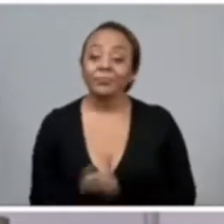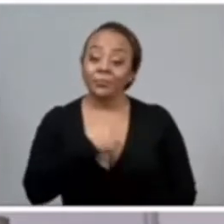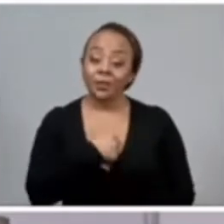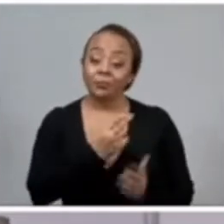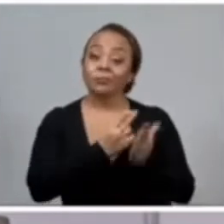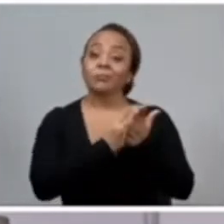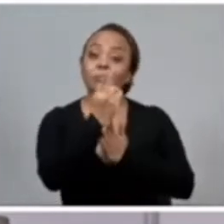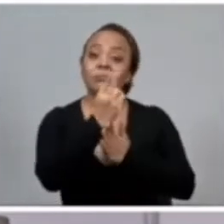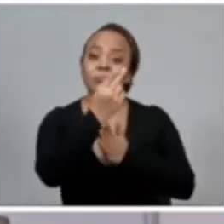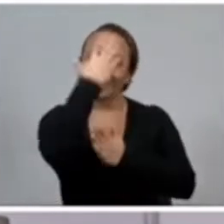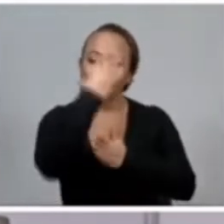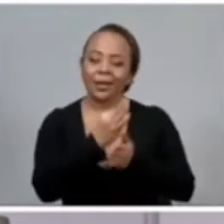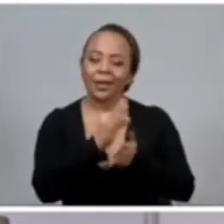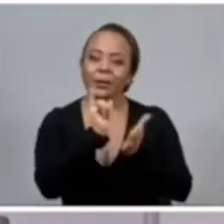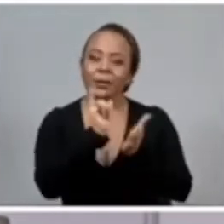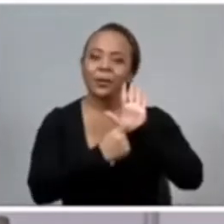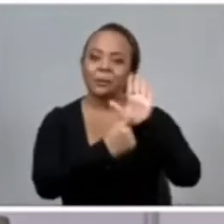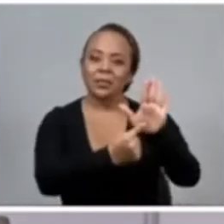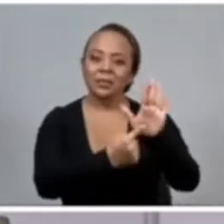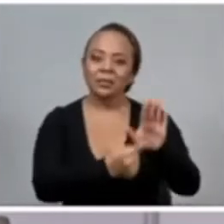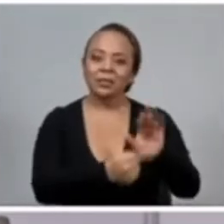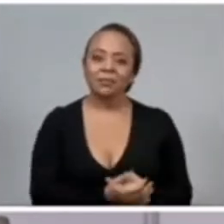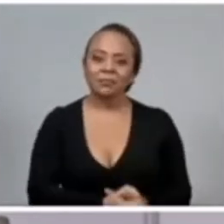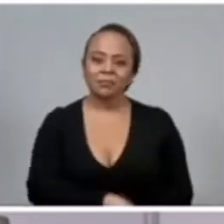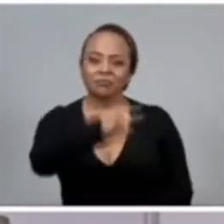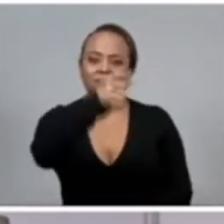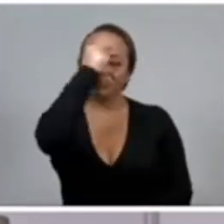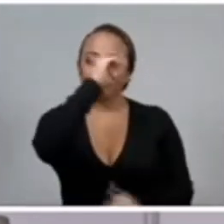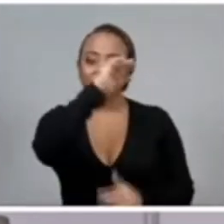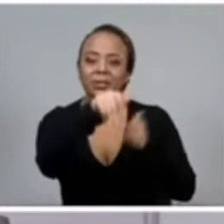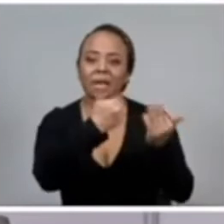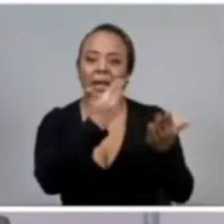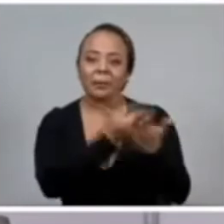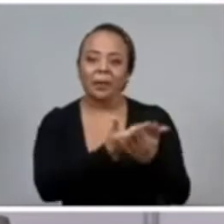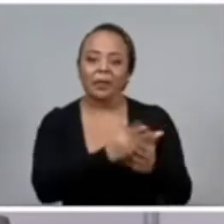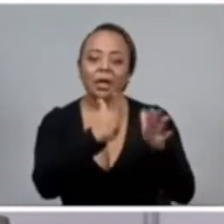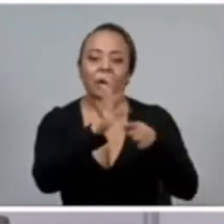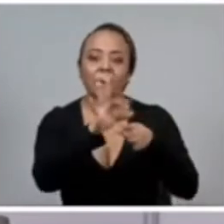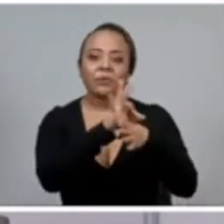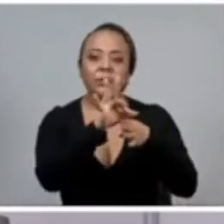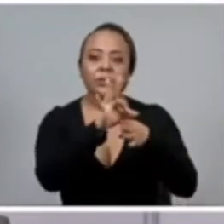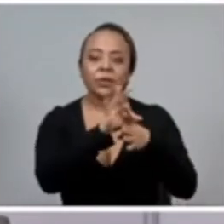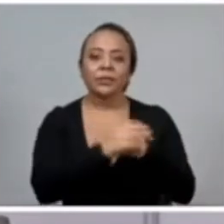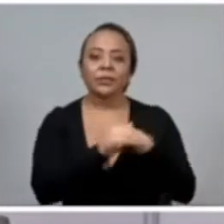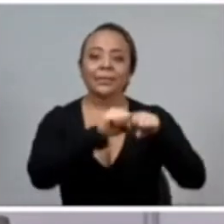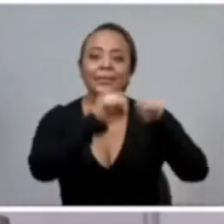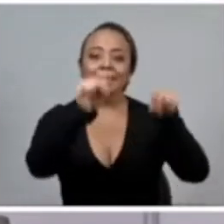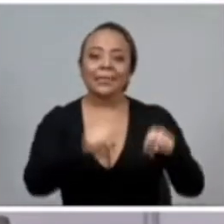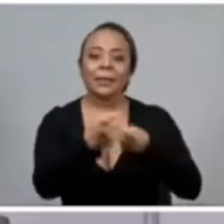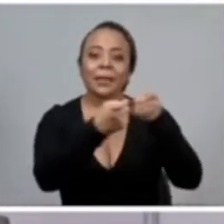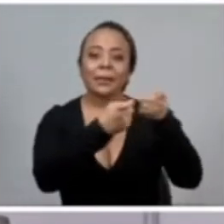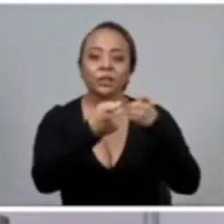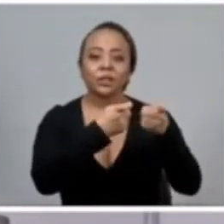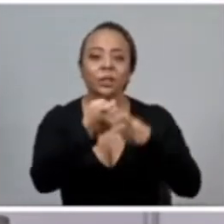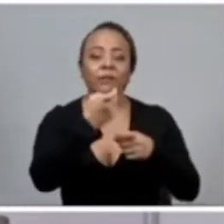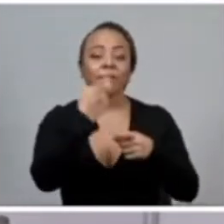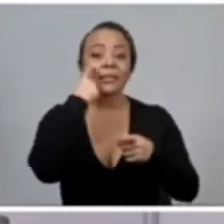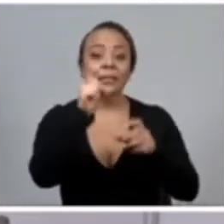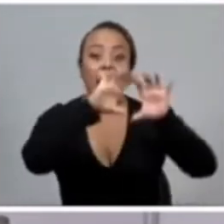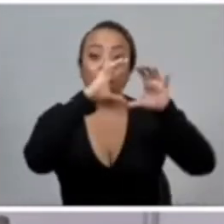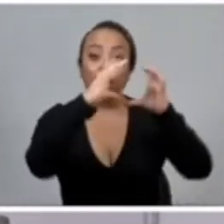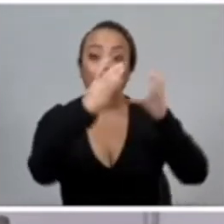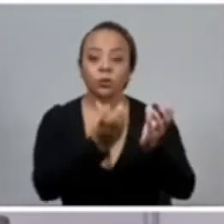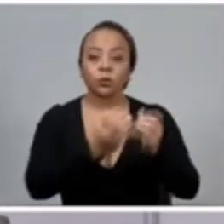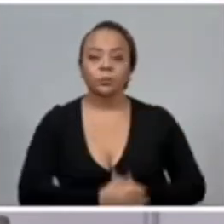francamente, creo que eso demuestra la ignorancia absoluta de cómo funcionan los sistemas de administración tributaria en el